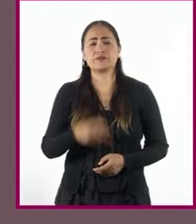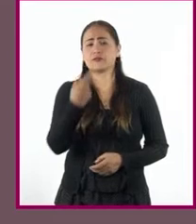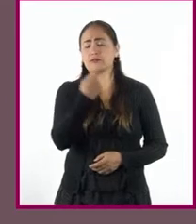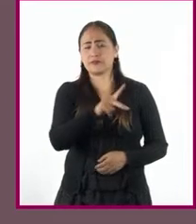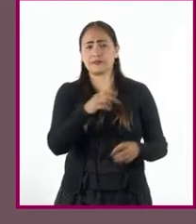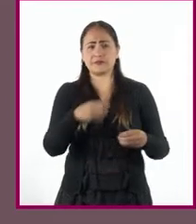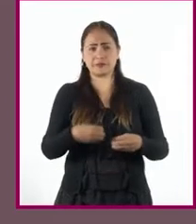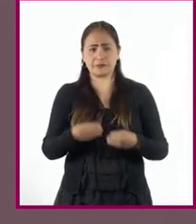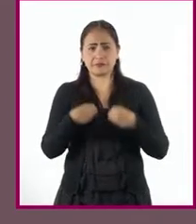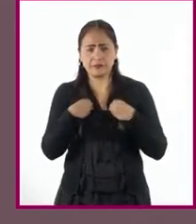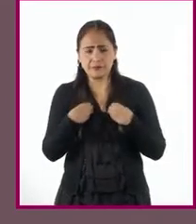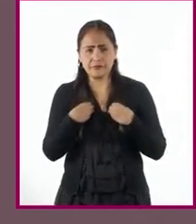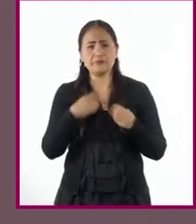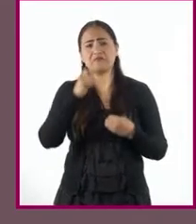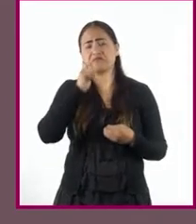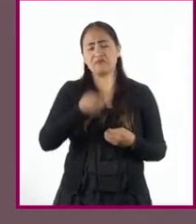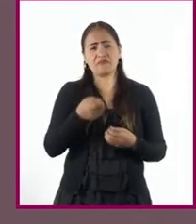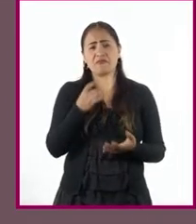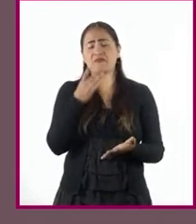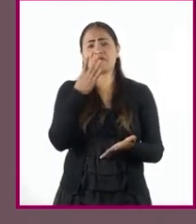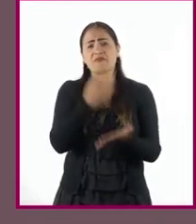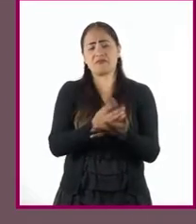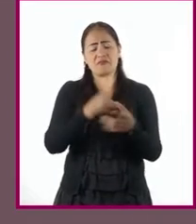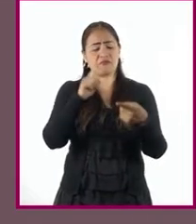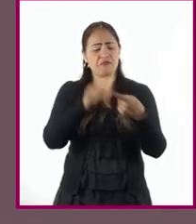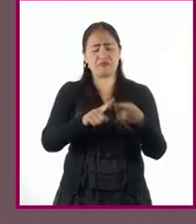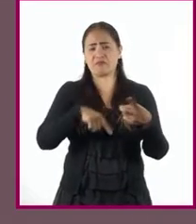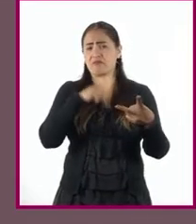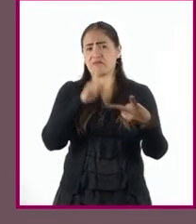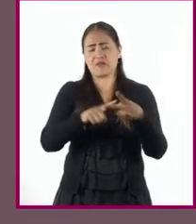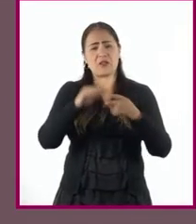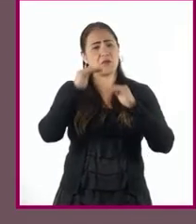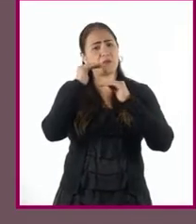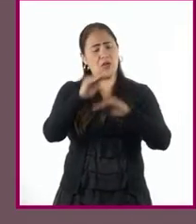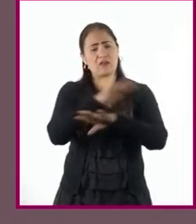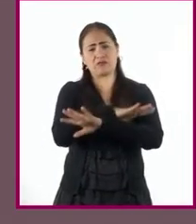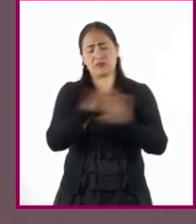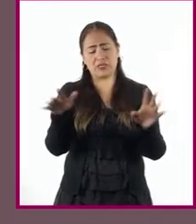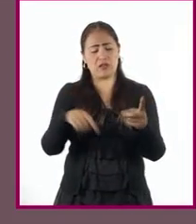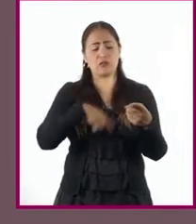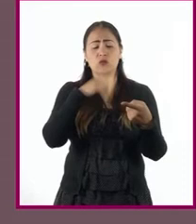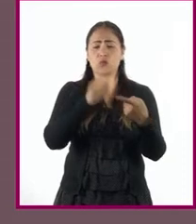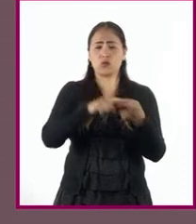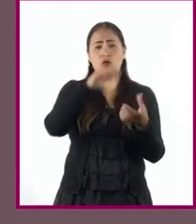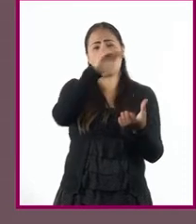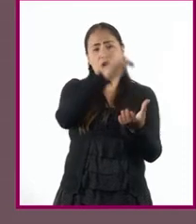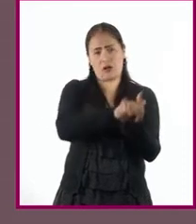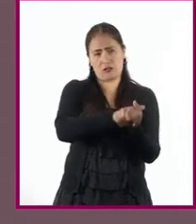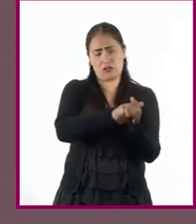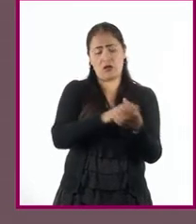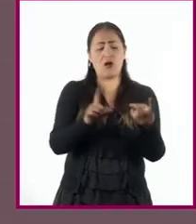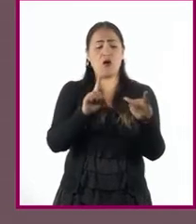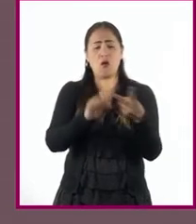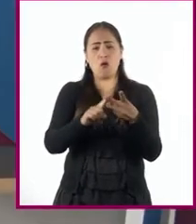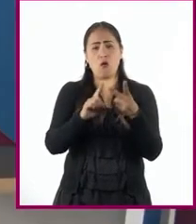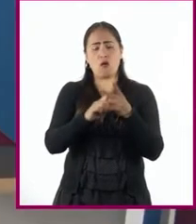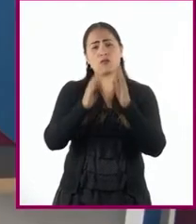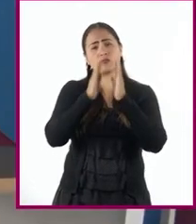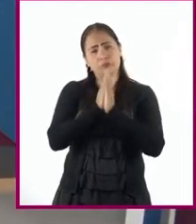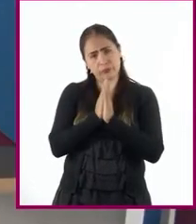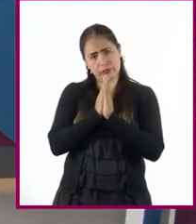se vislumbraban solo dos destinos posibles, el matrimonio o el convento.